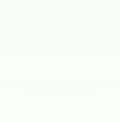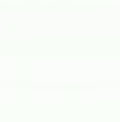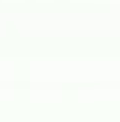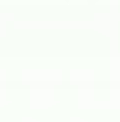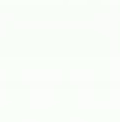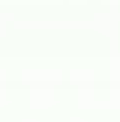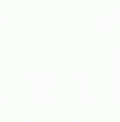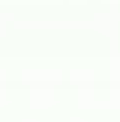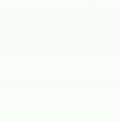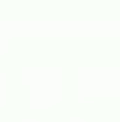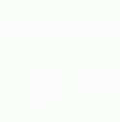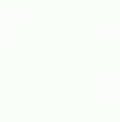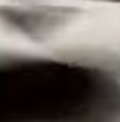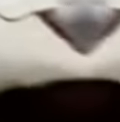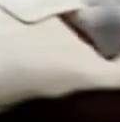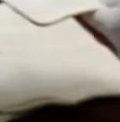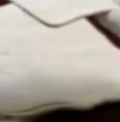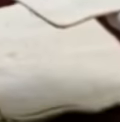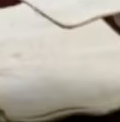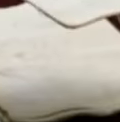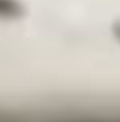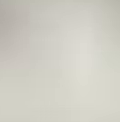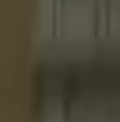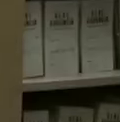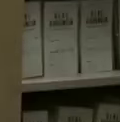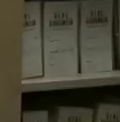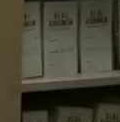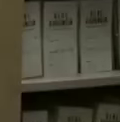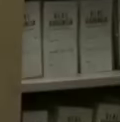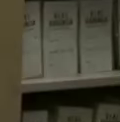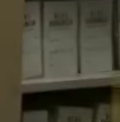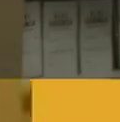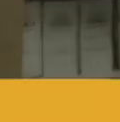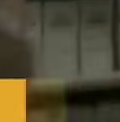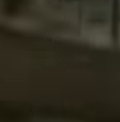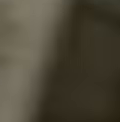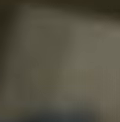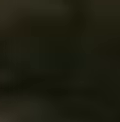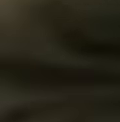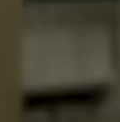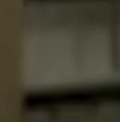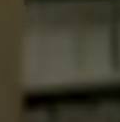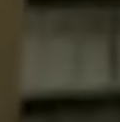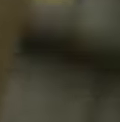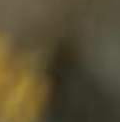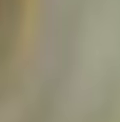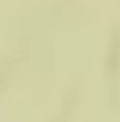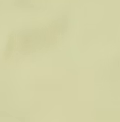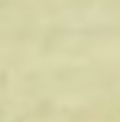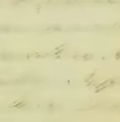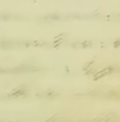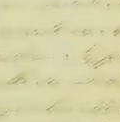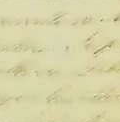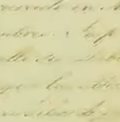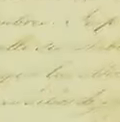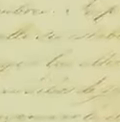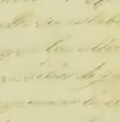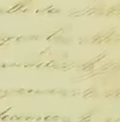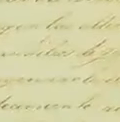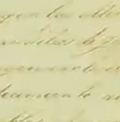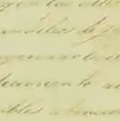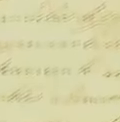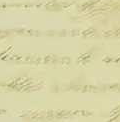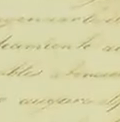El Archivo General de la Nación presenta su cuarto microprograma, El Documento del Mes. El 11 de septiembre de